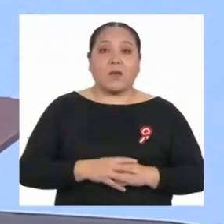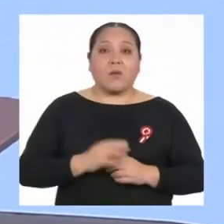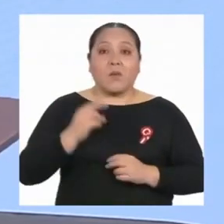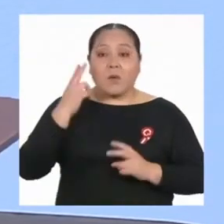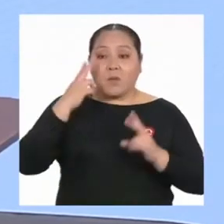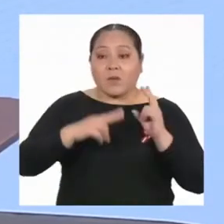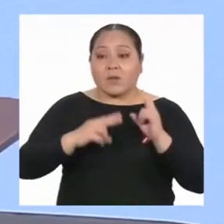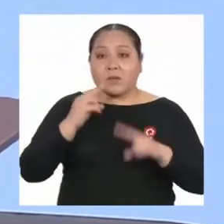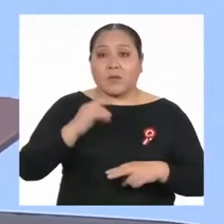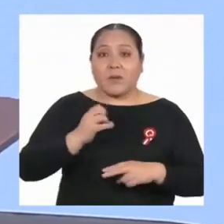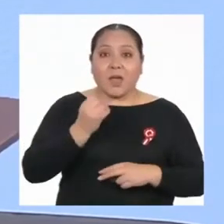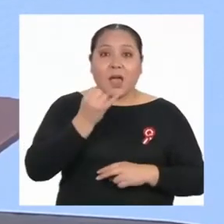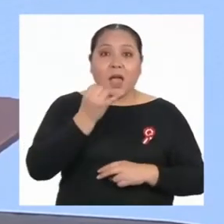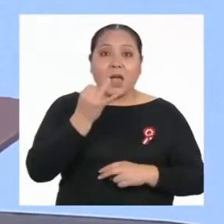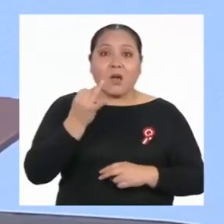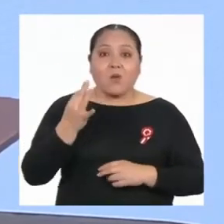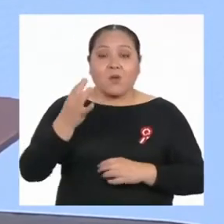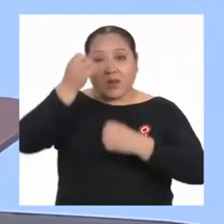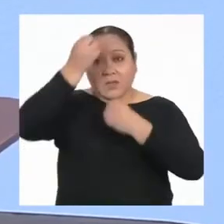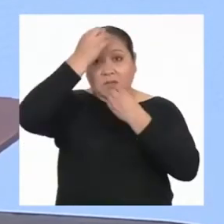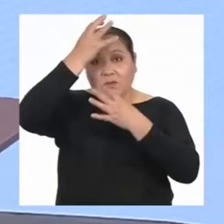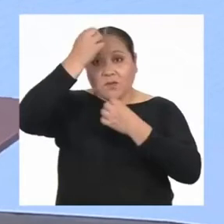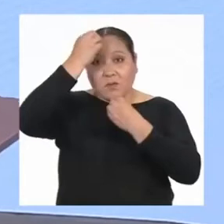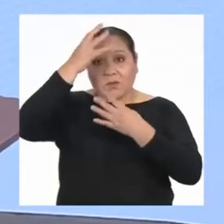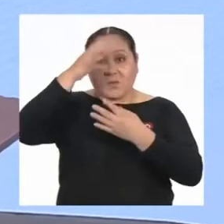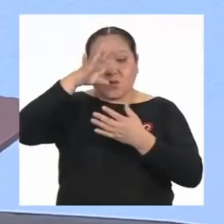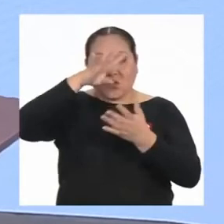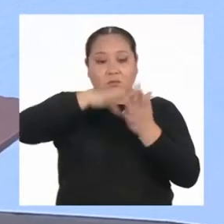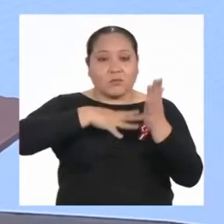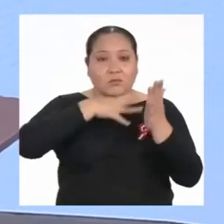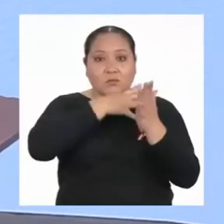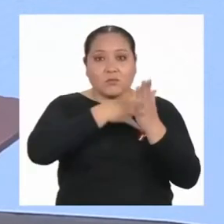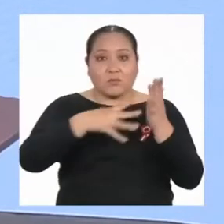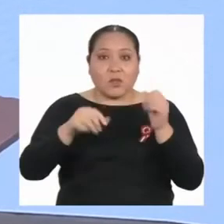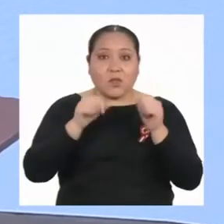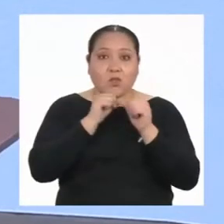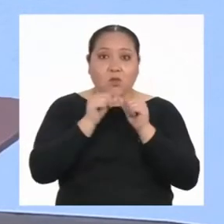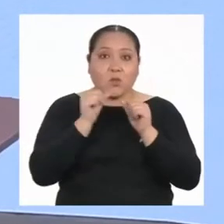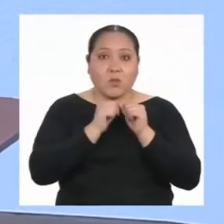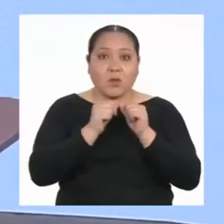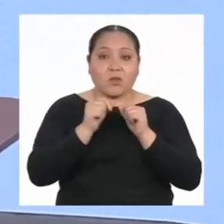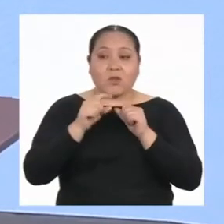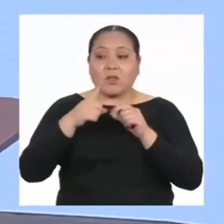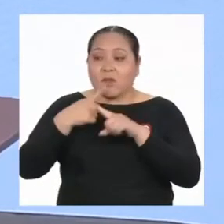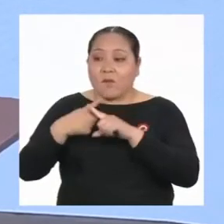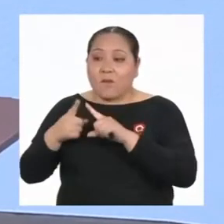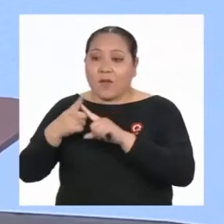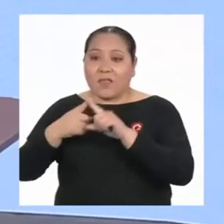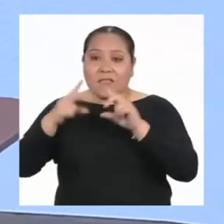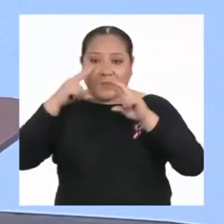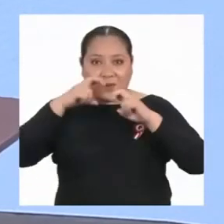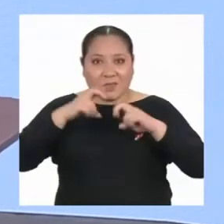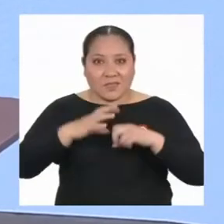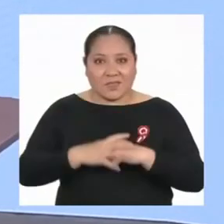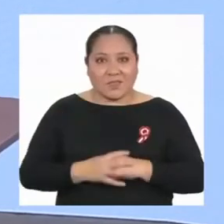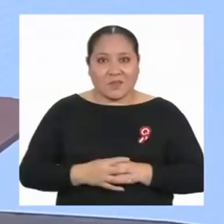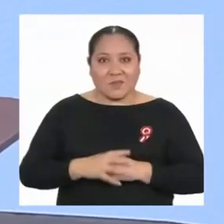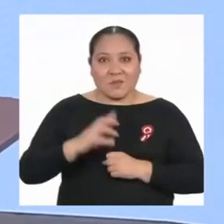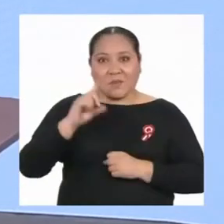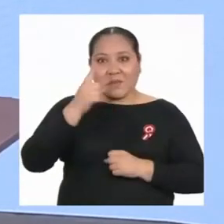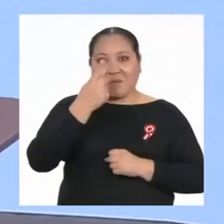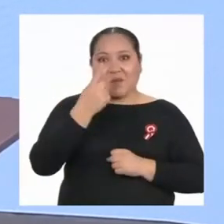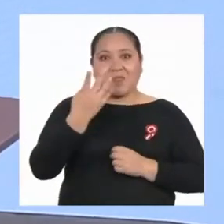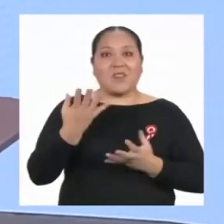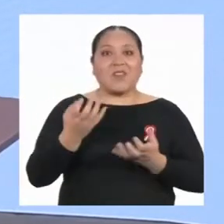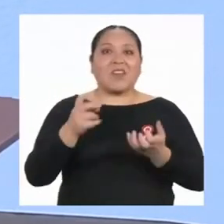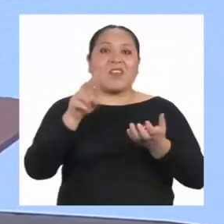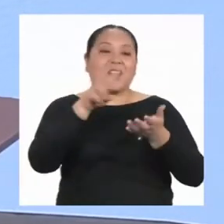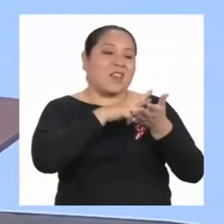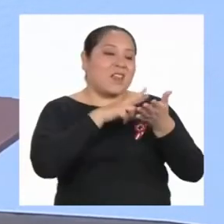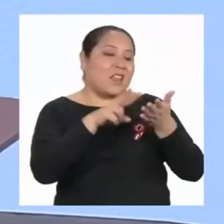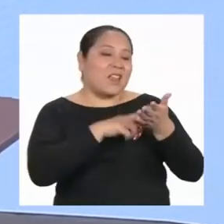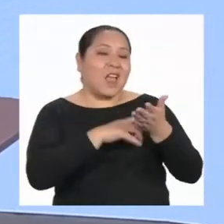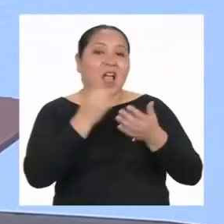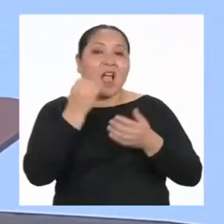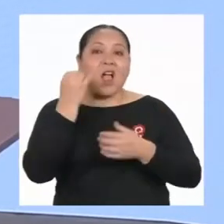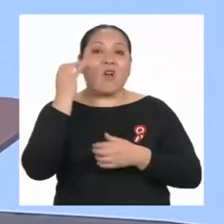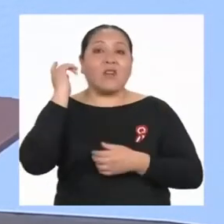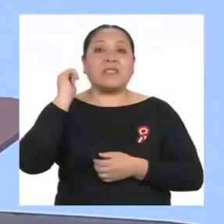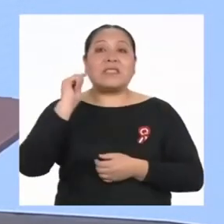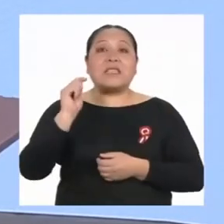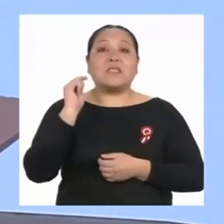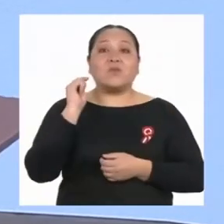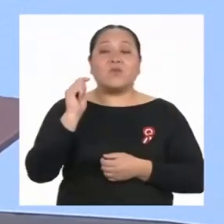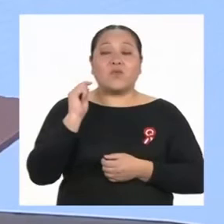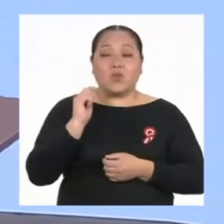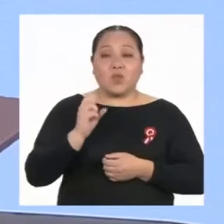revisar algunos datos estadísticos e investigaciones. Pero primero, quiero leerles algunos testimonios de